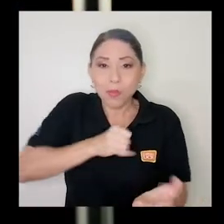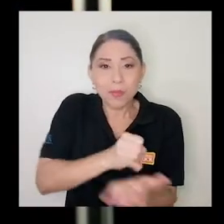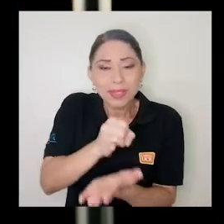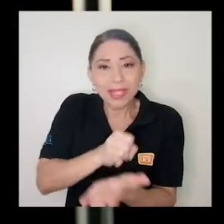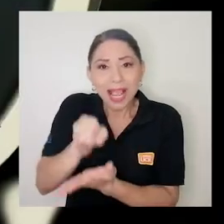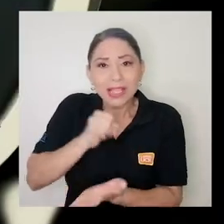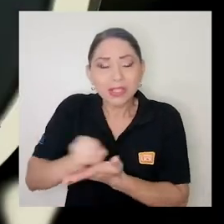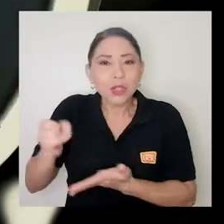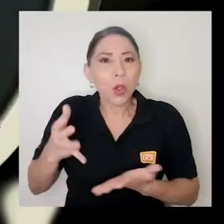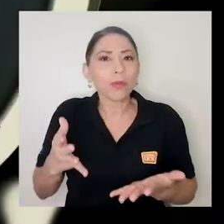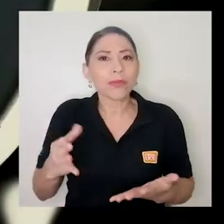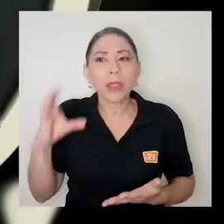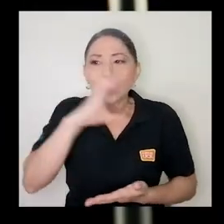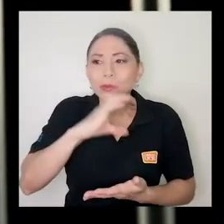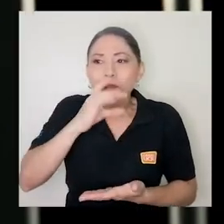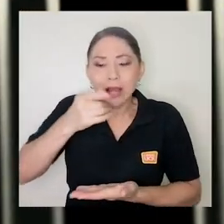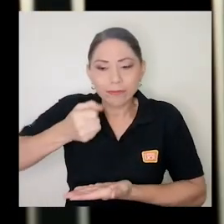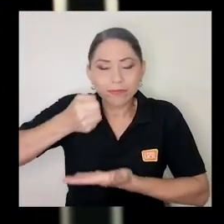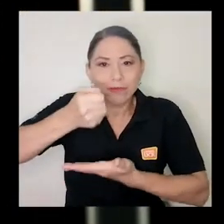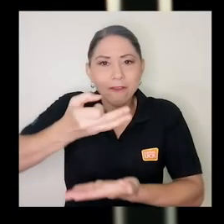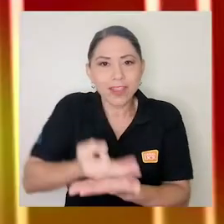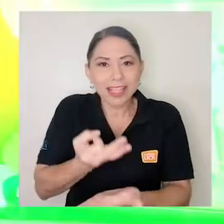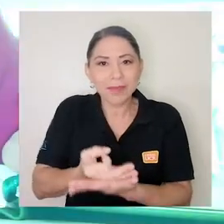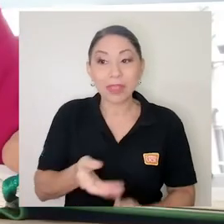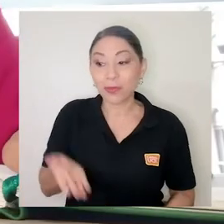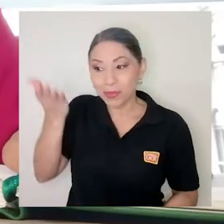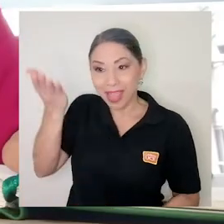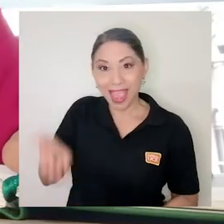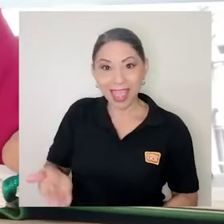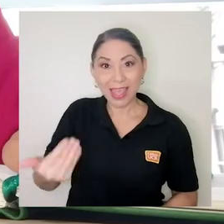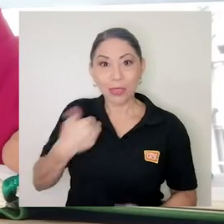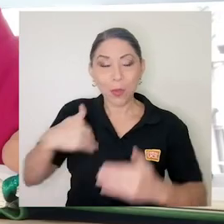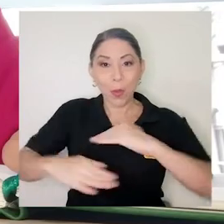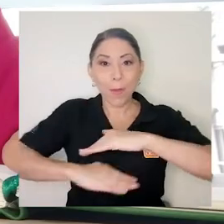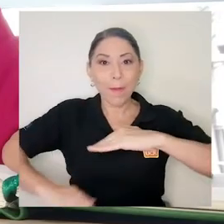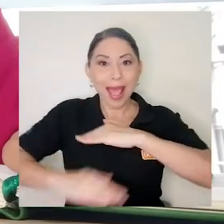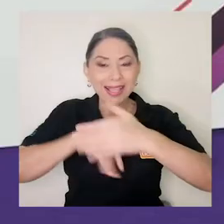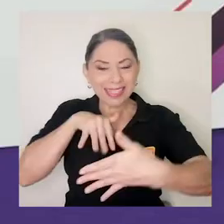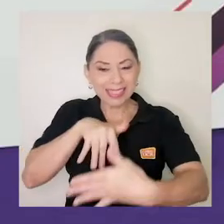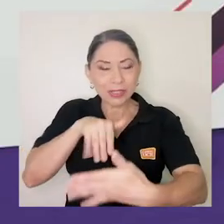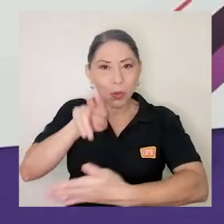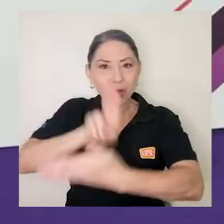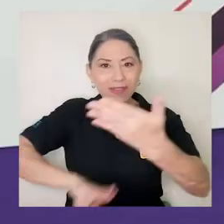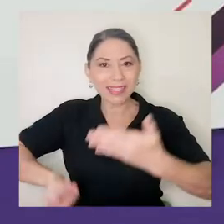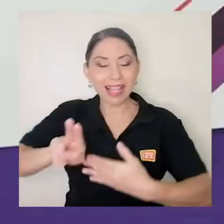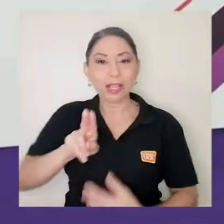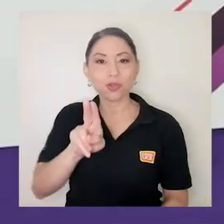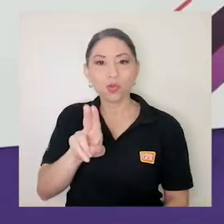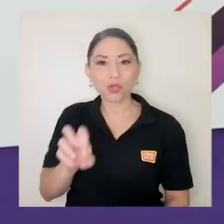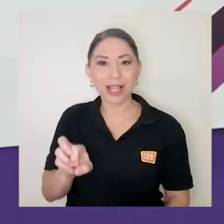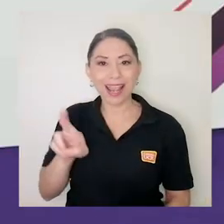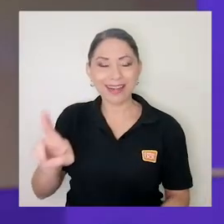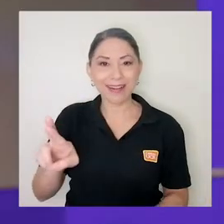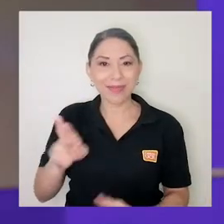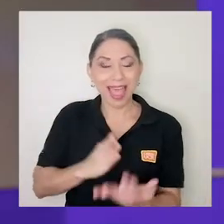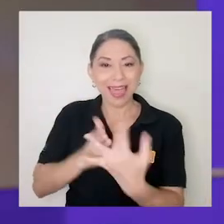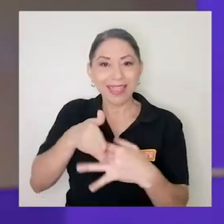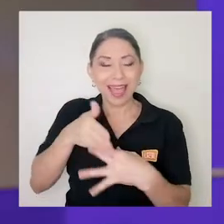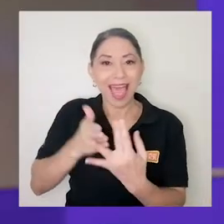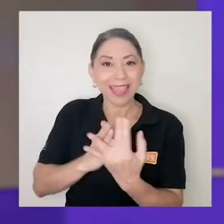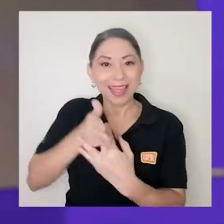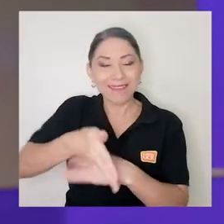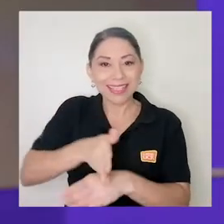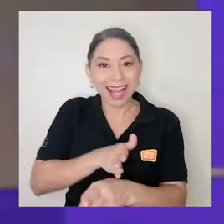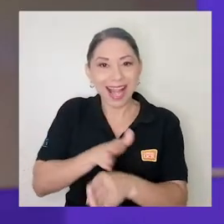investigación y de buscar financiación. Valverde obtuvo sus bases universitarias en la UCR a través de la